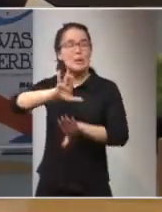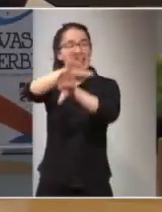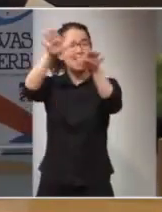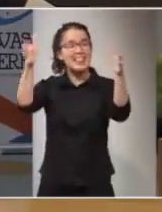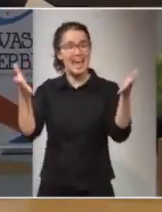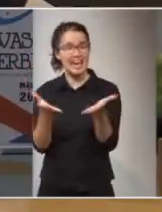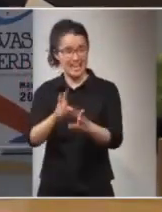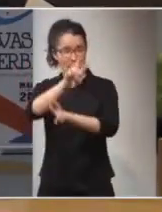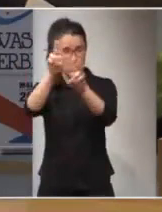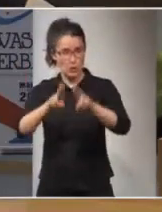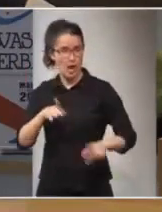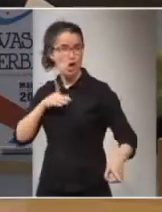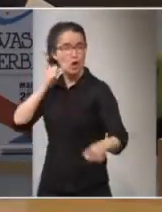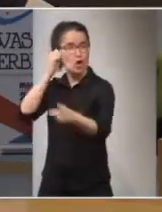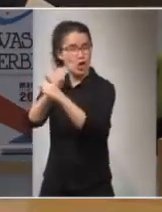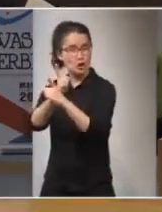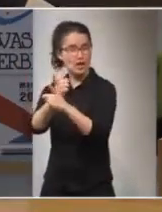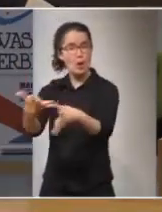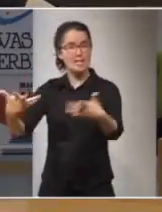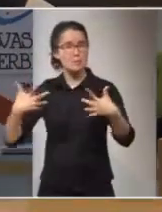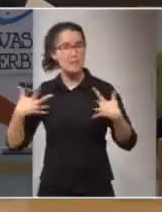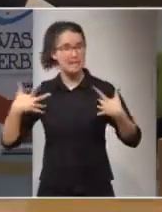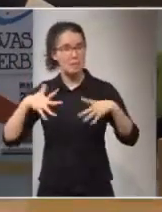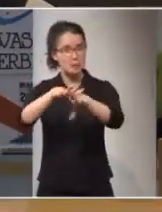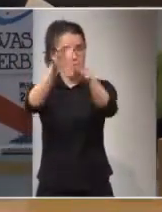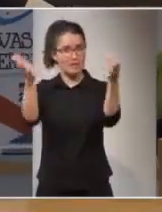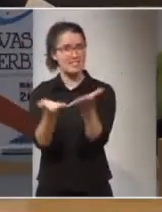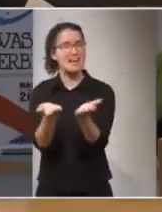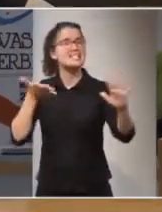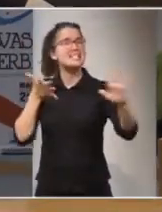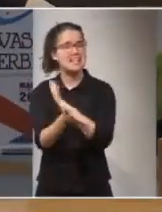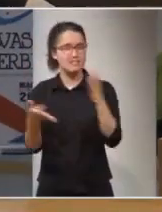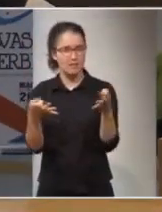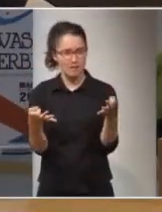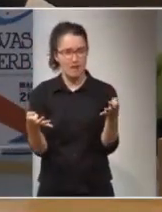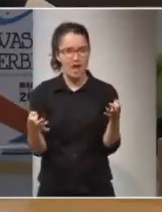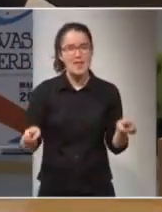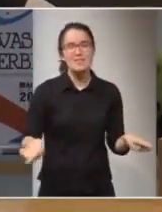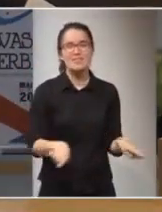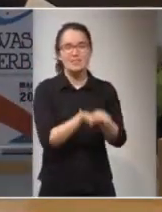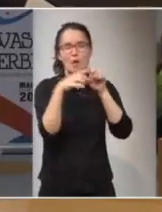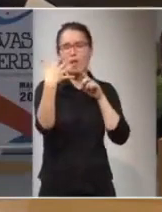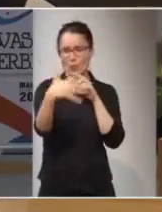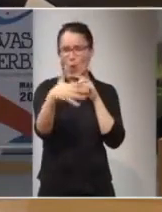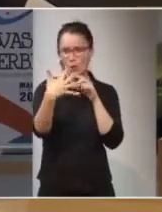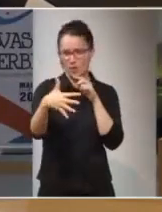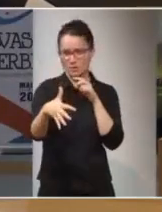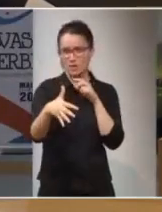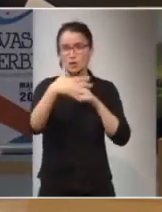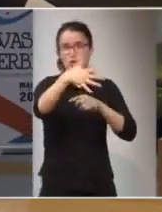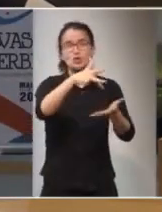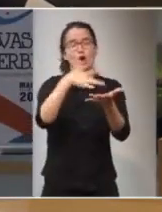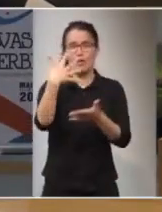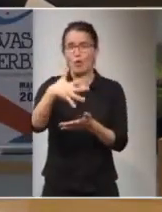cometido contra unas víctimas universales, es decir, con independencia del lugar donde se hubiese